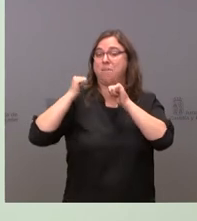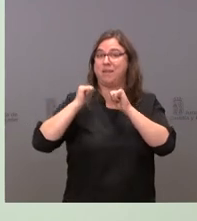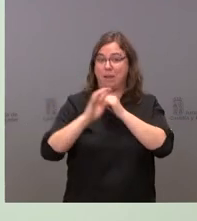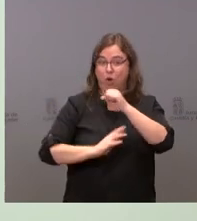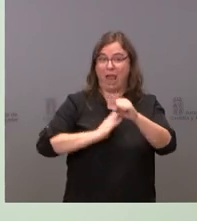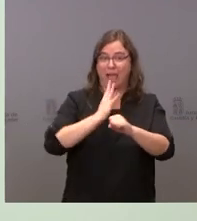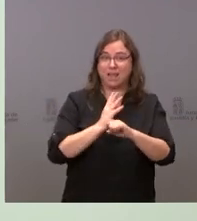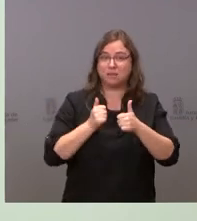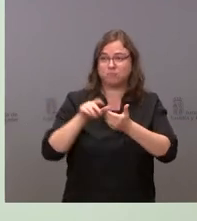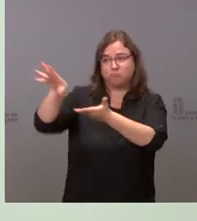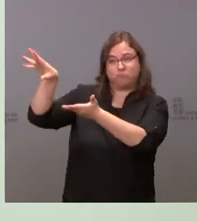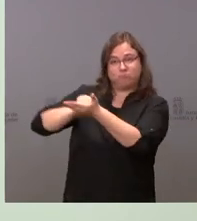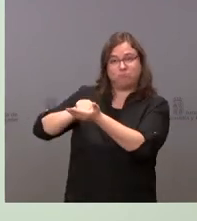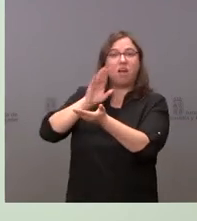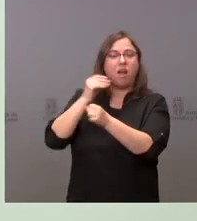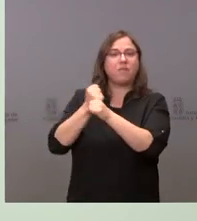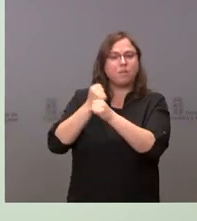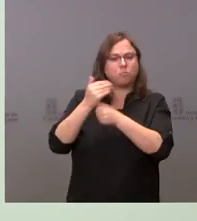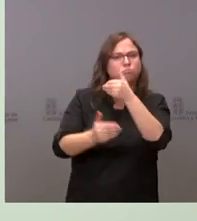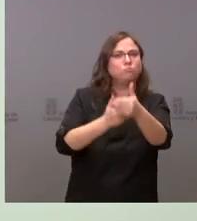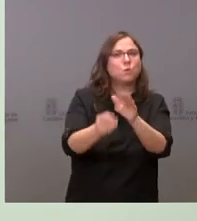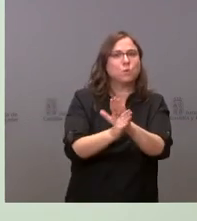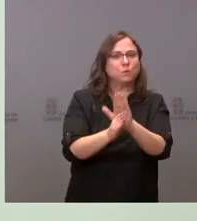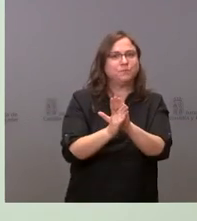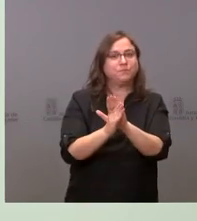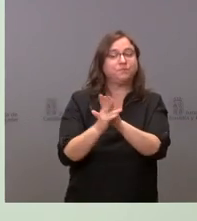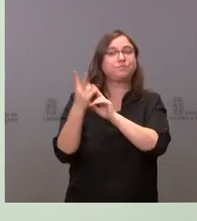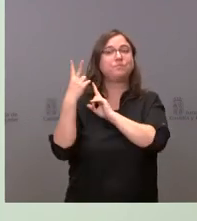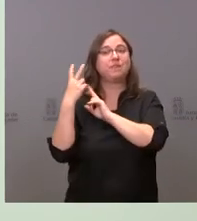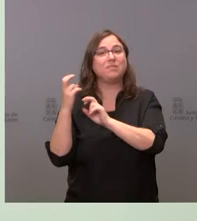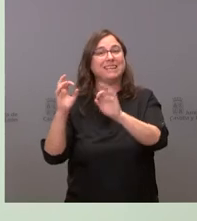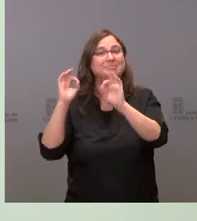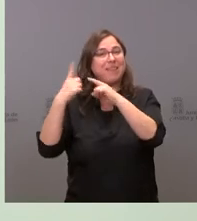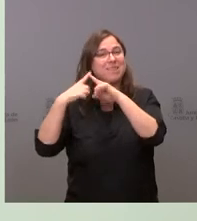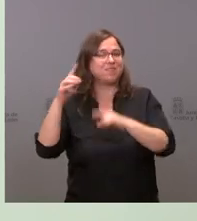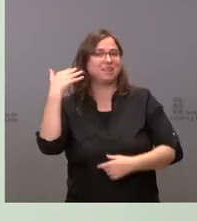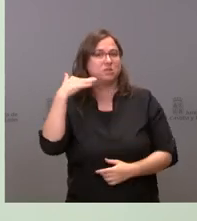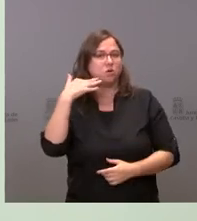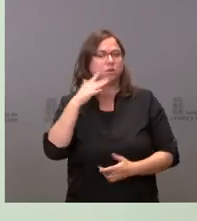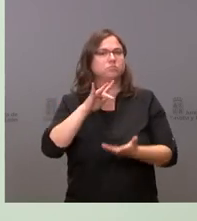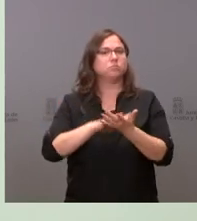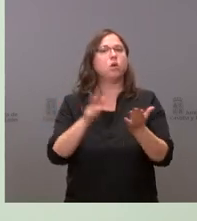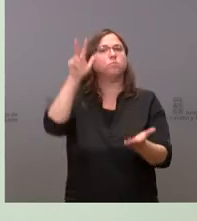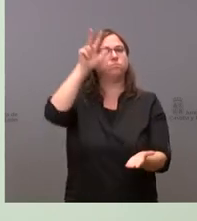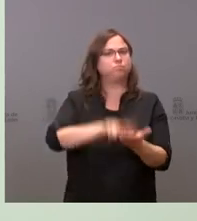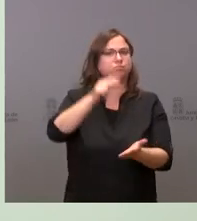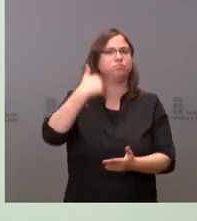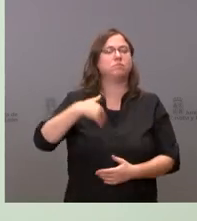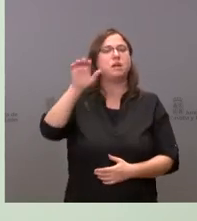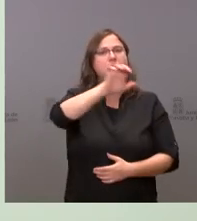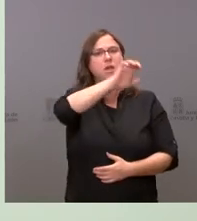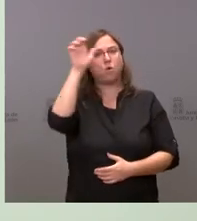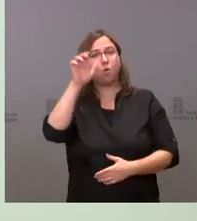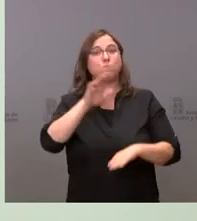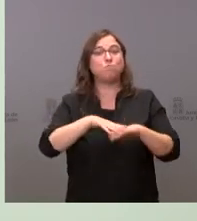recogiendo un trabajo anterior la fiscalidad favorable se ha aprobado en Europa por el trabajo